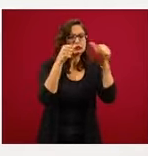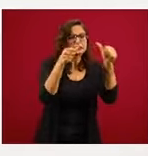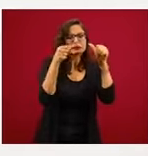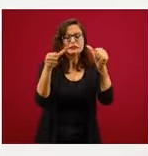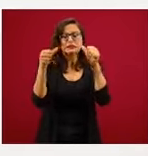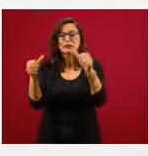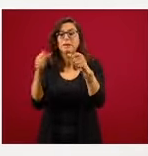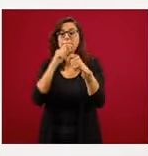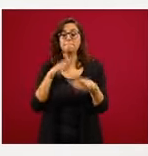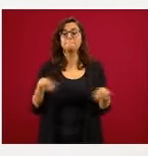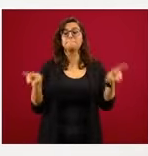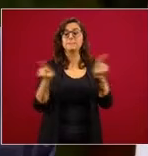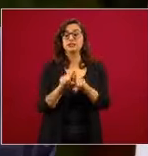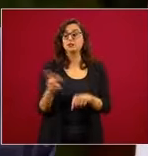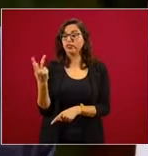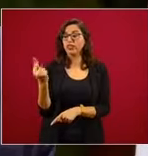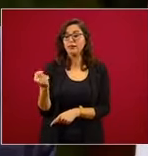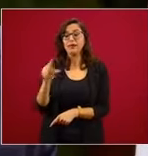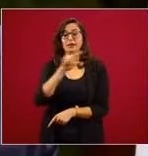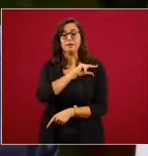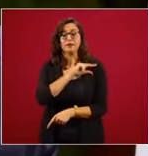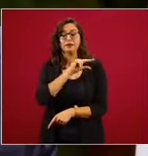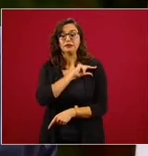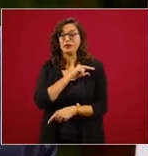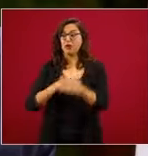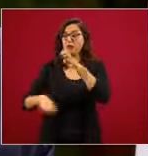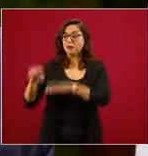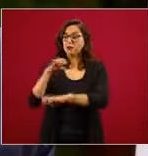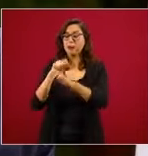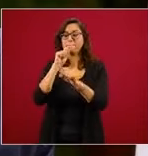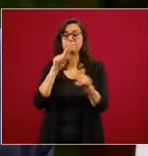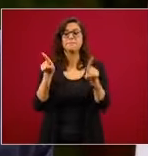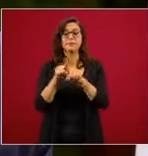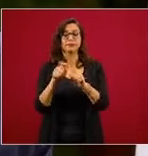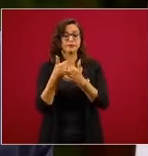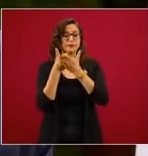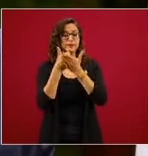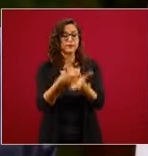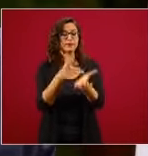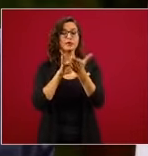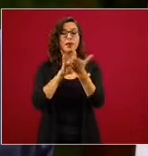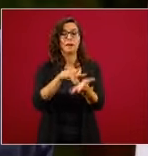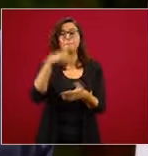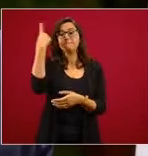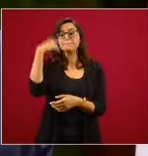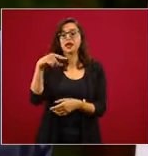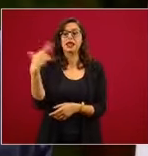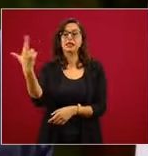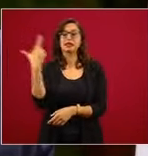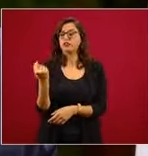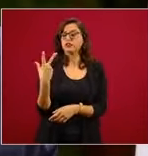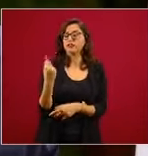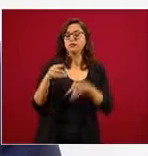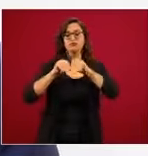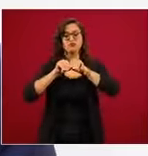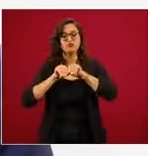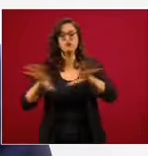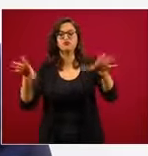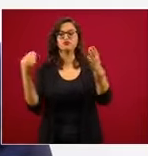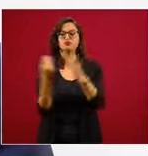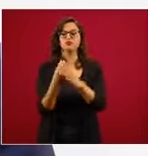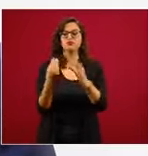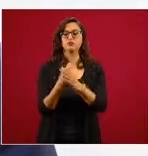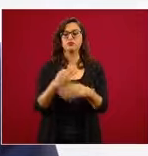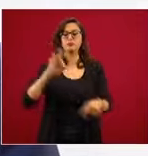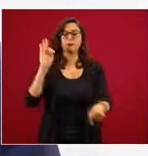de empresas particulares nos están apoyando para transmitir clases por radio y televisión a 30